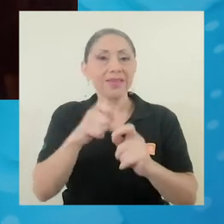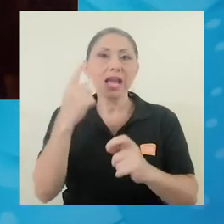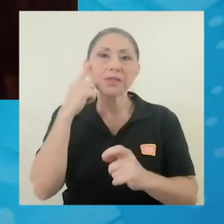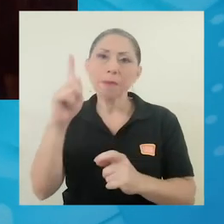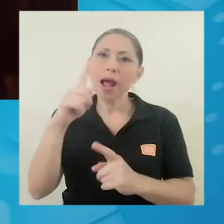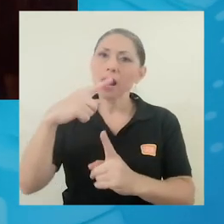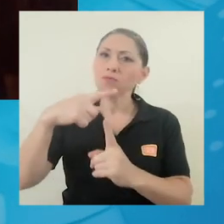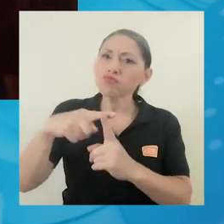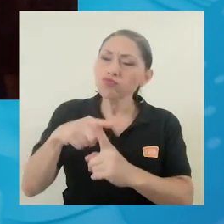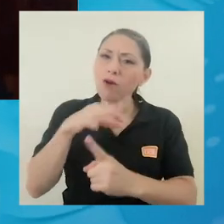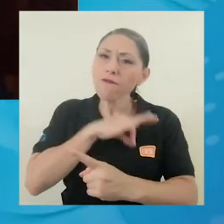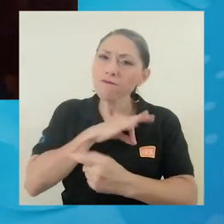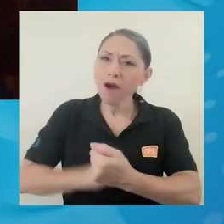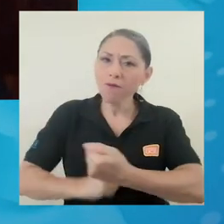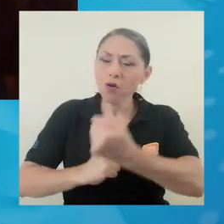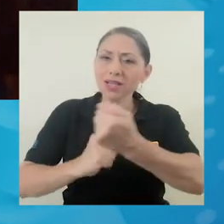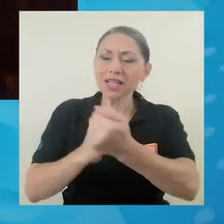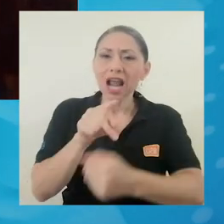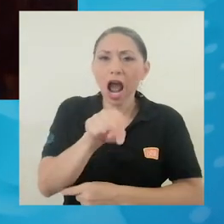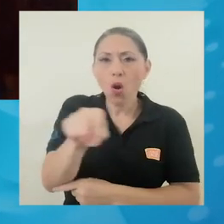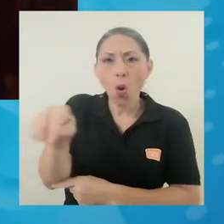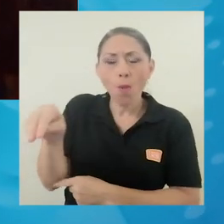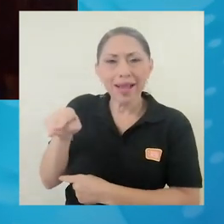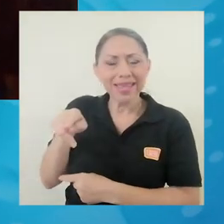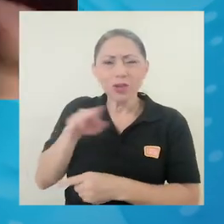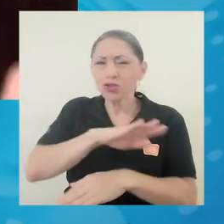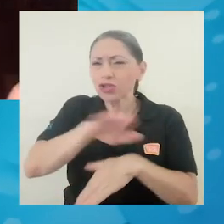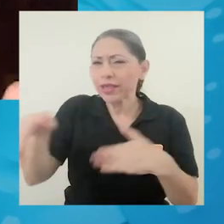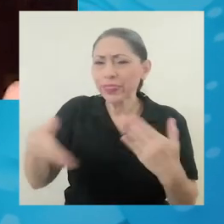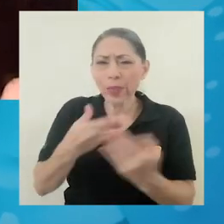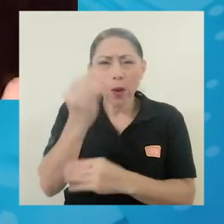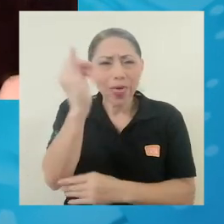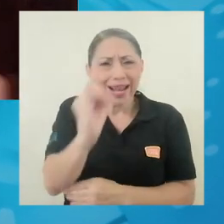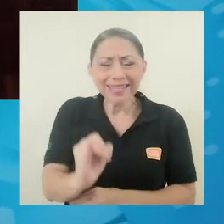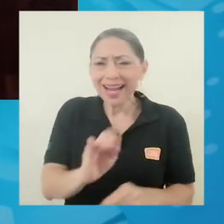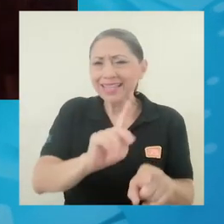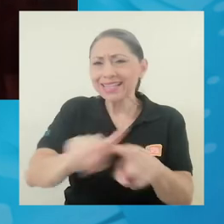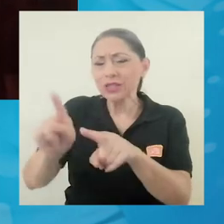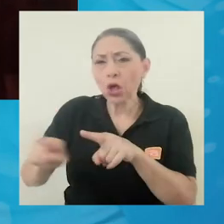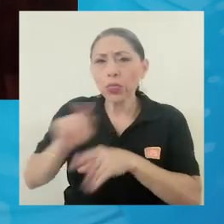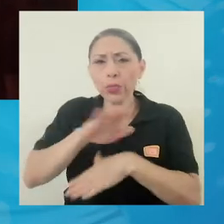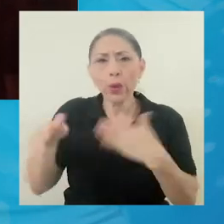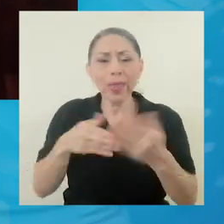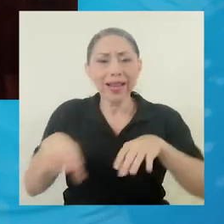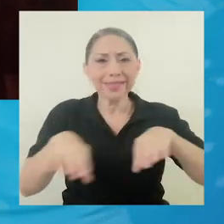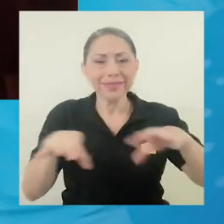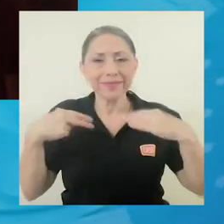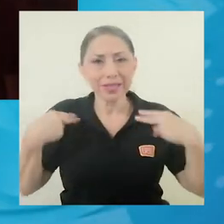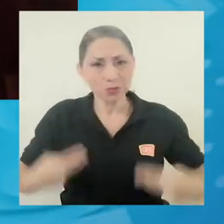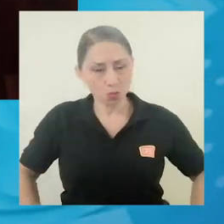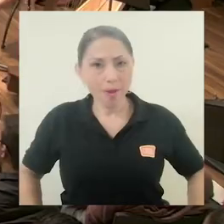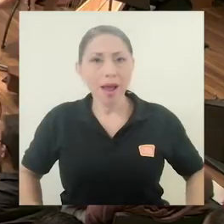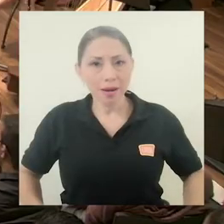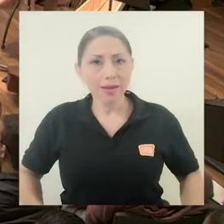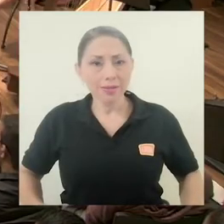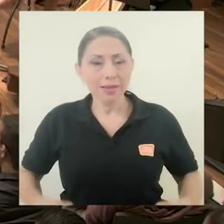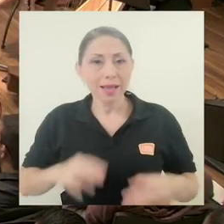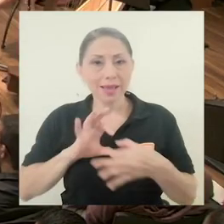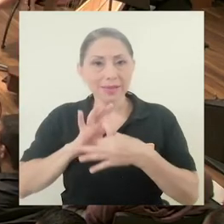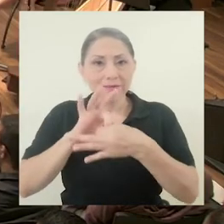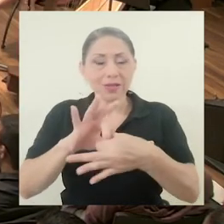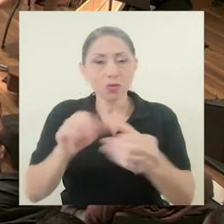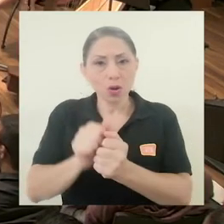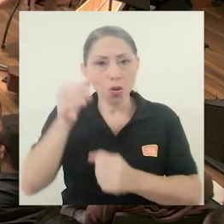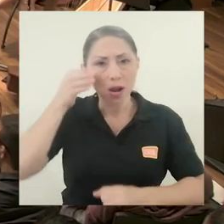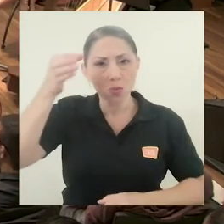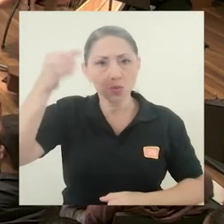favorecer a compañeros y compañeras nuestras de todas las artes incluso y de todas las actividades humanas que se